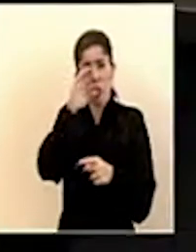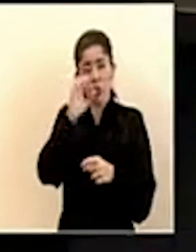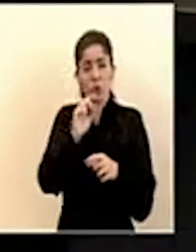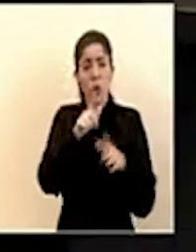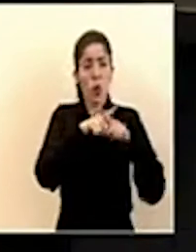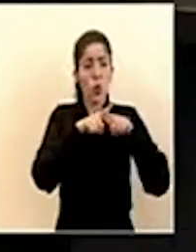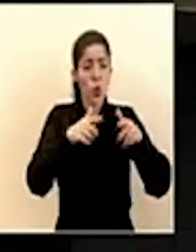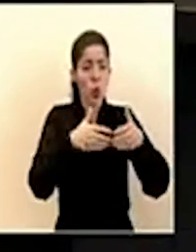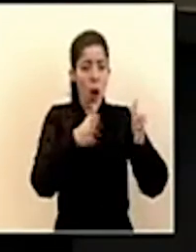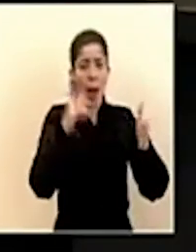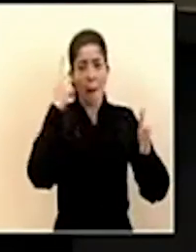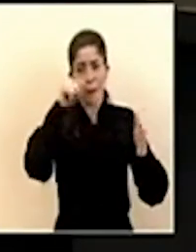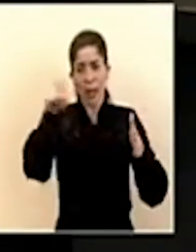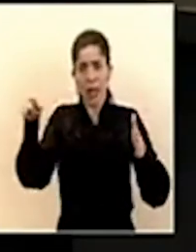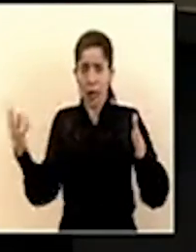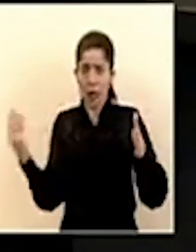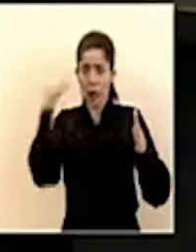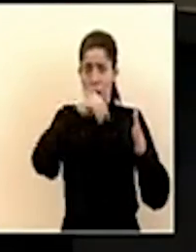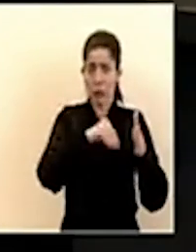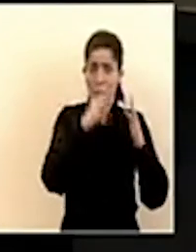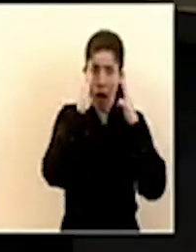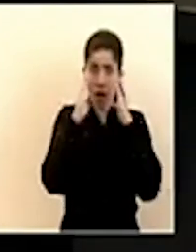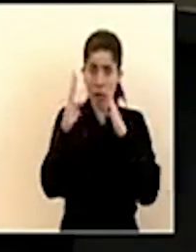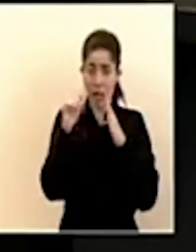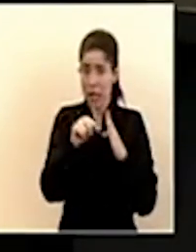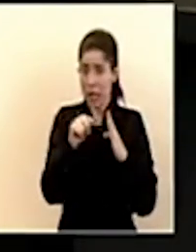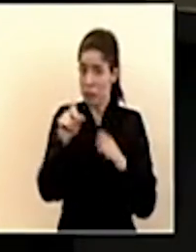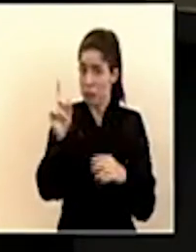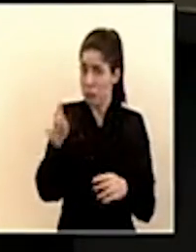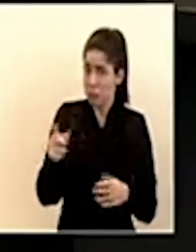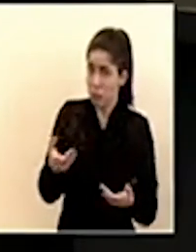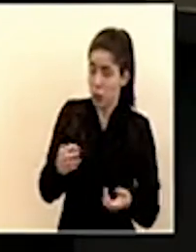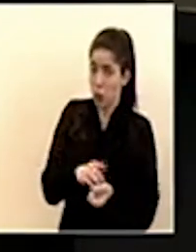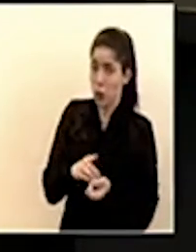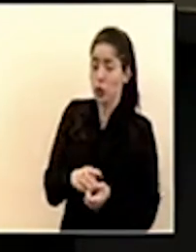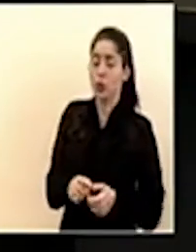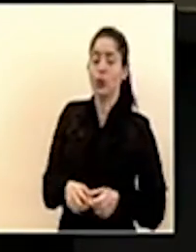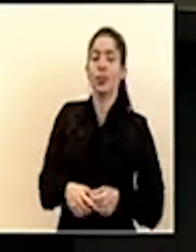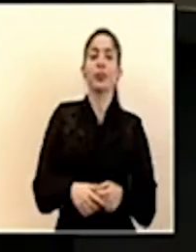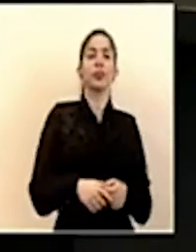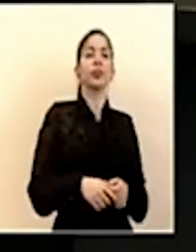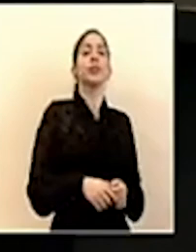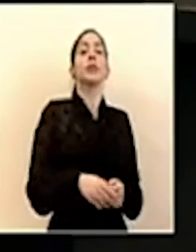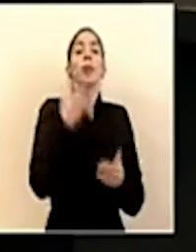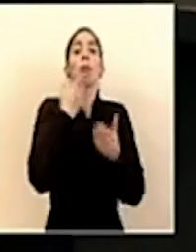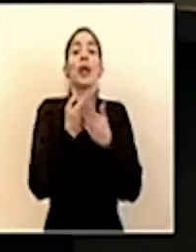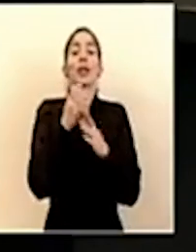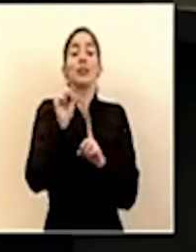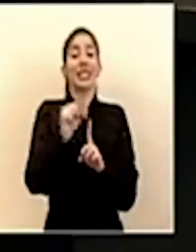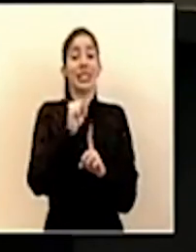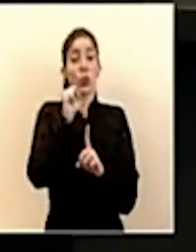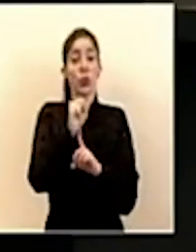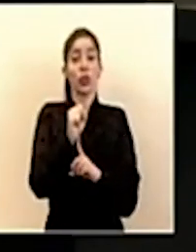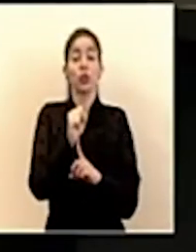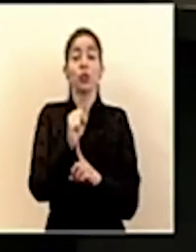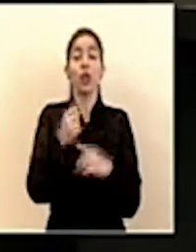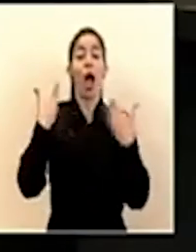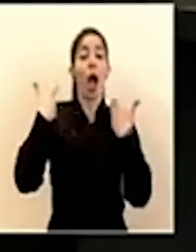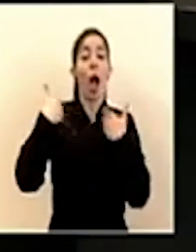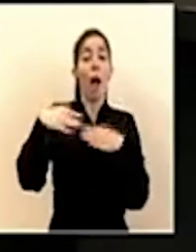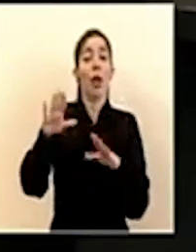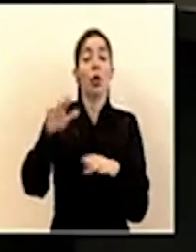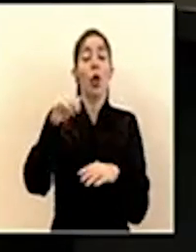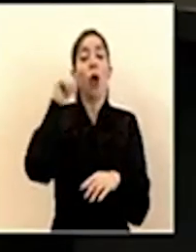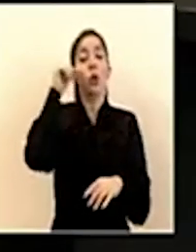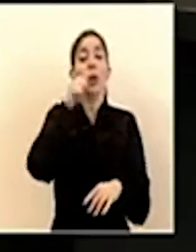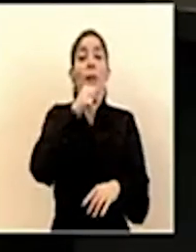especial para atender este tipo de casos doctor bueno la situación de abandono de